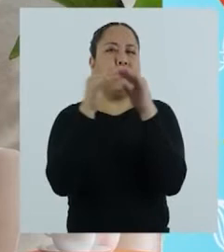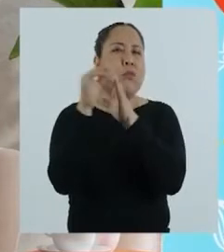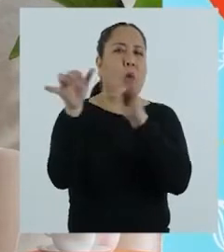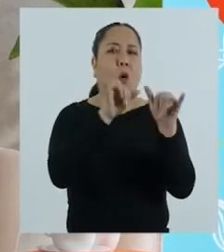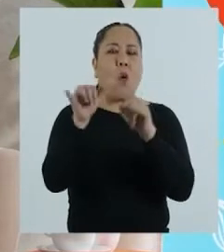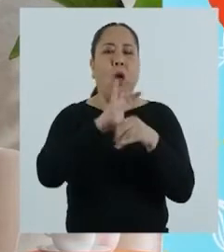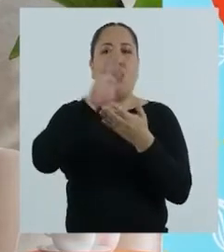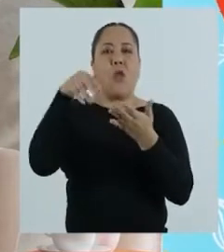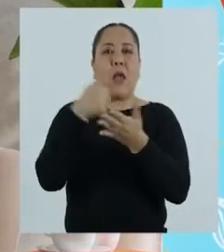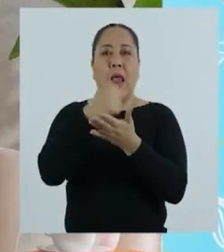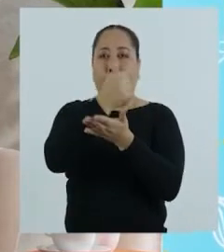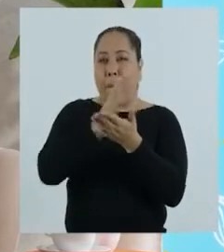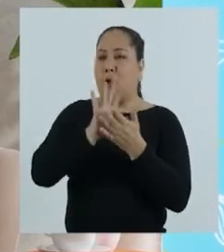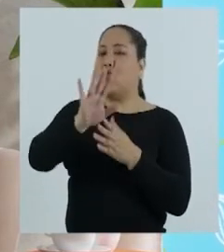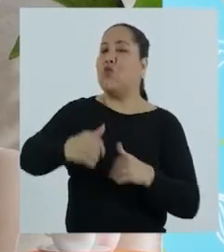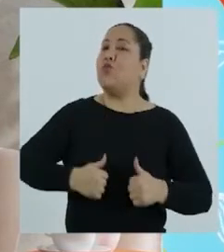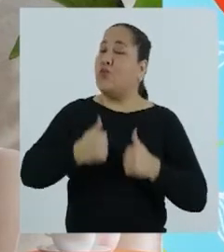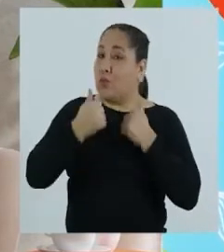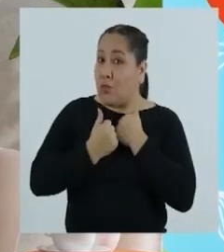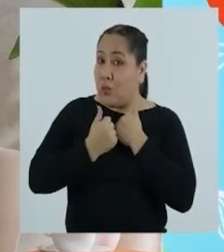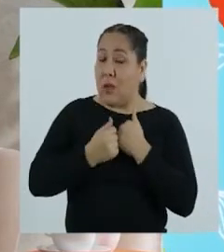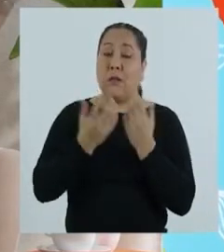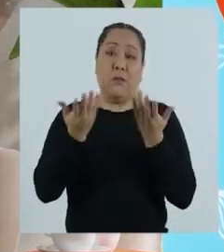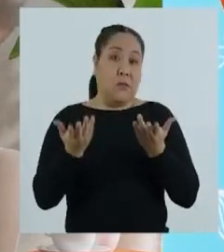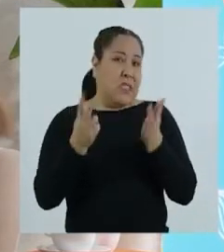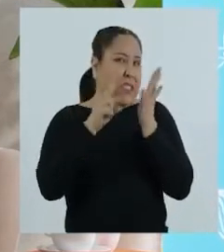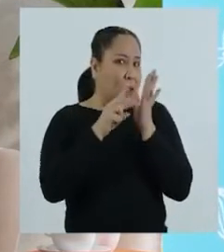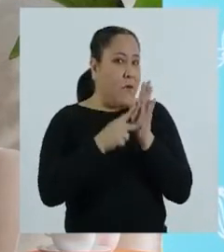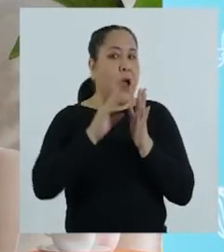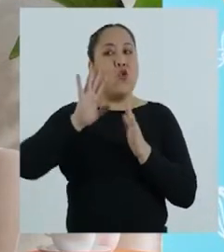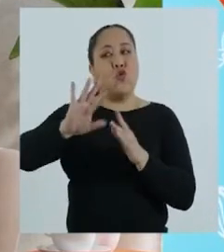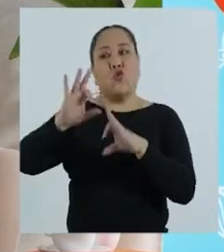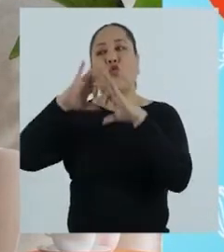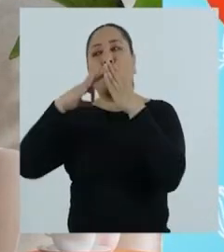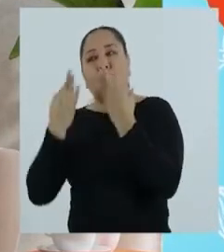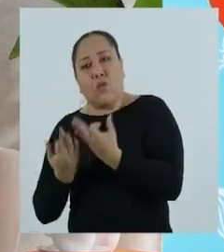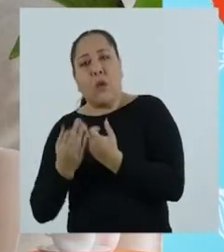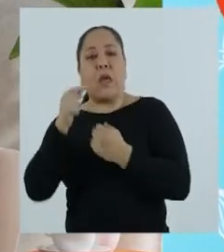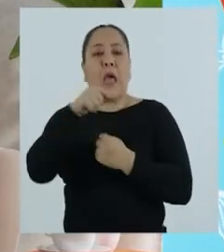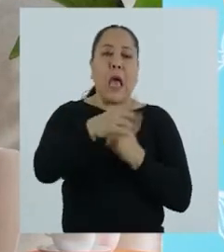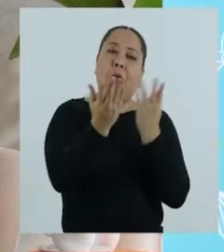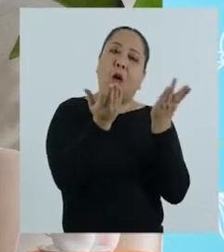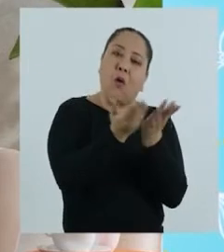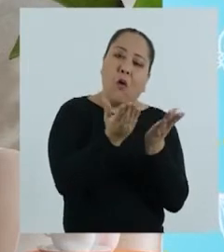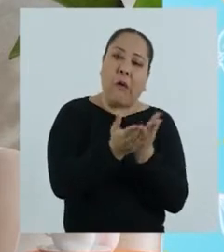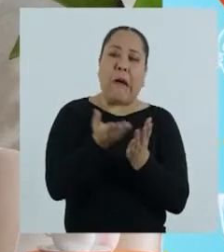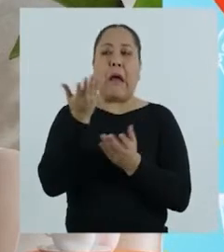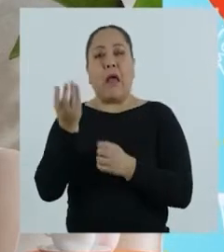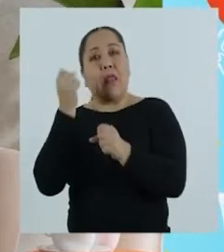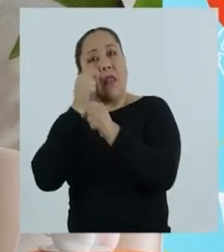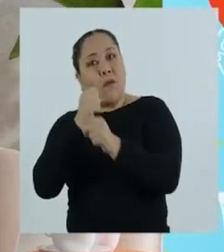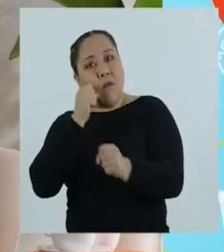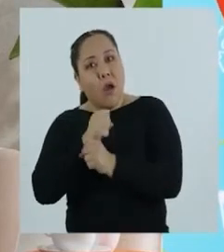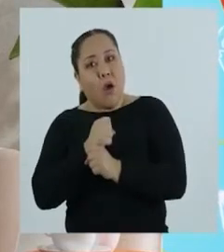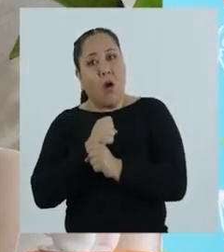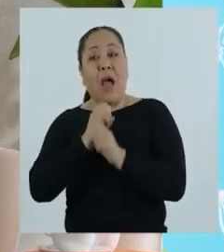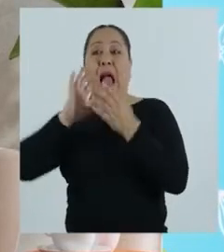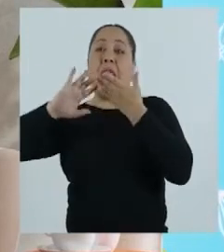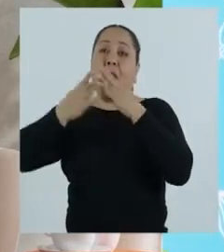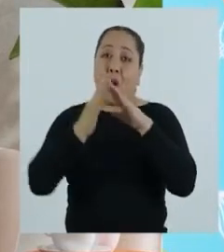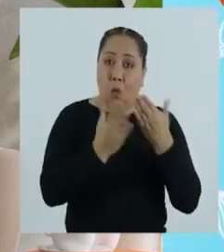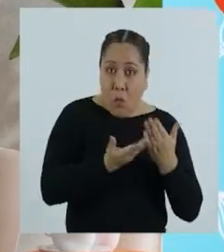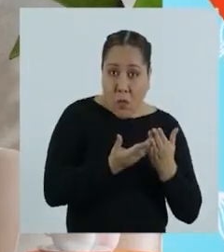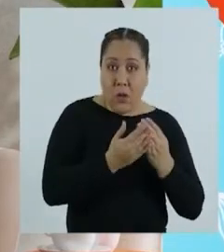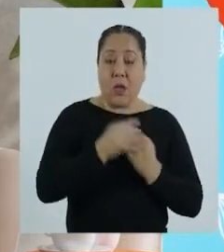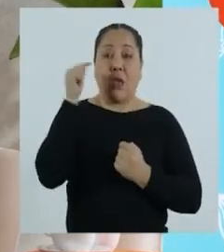el mismo trato en todos los espacios de su vida. Es decir, en su familia, en la escuela, en el